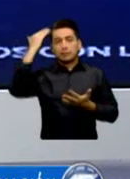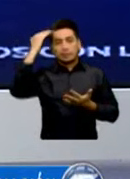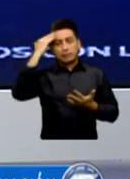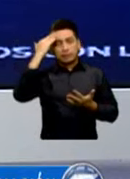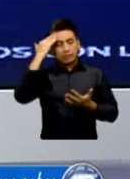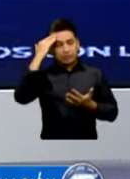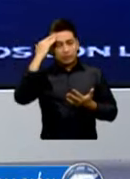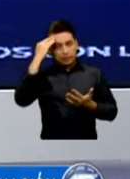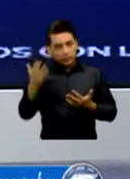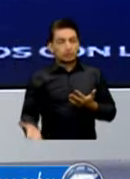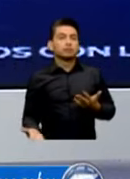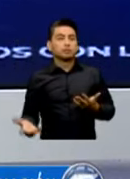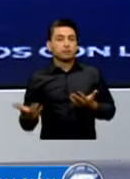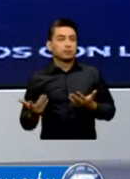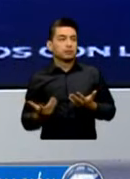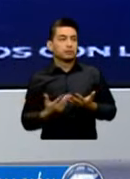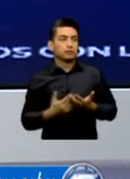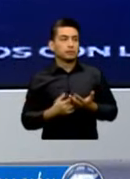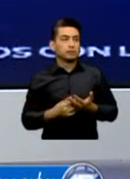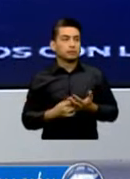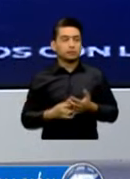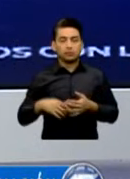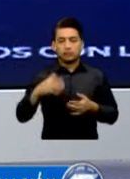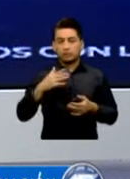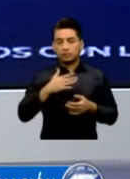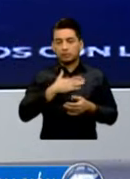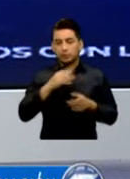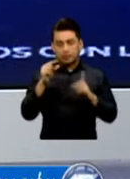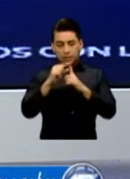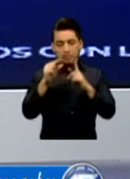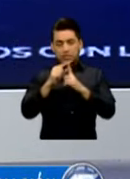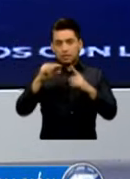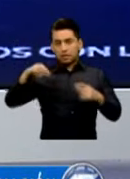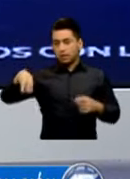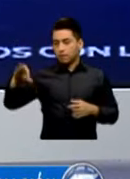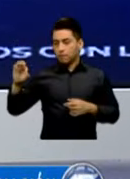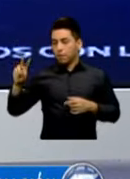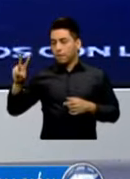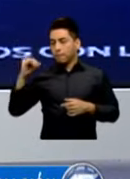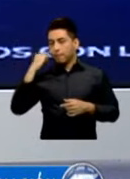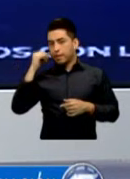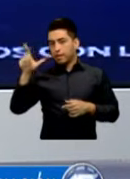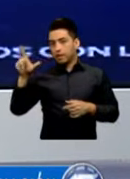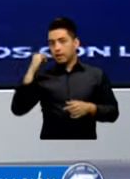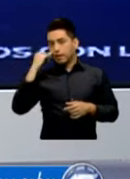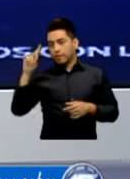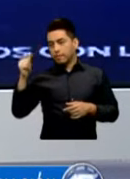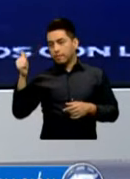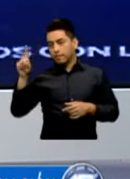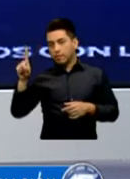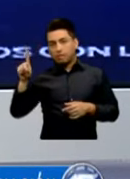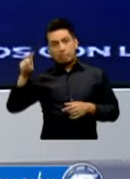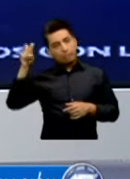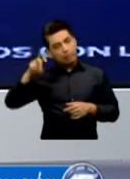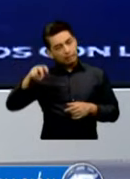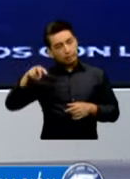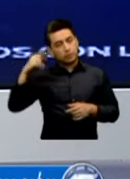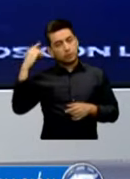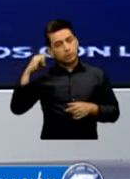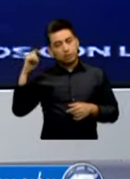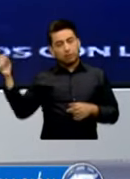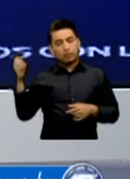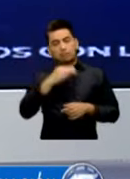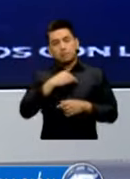La movilidad Una Una necesidad Urgente En el ministerio De gobernación En las